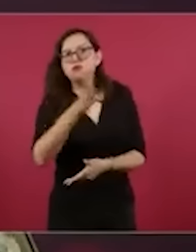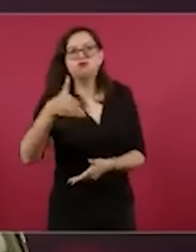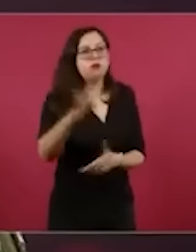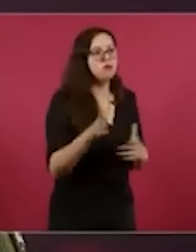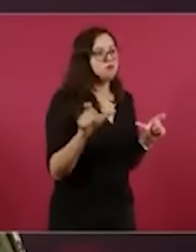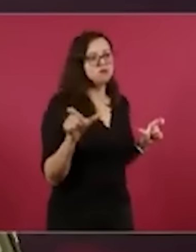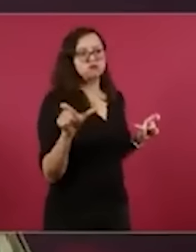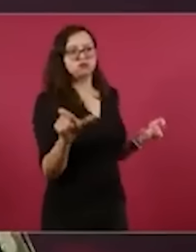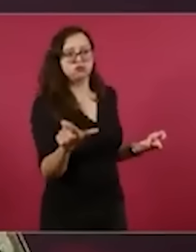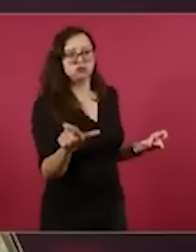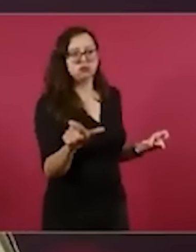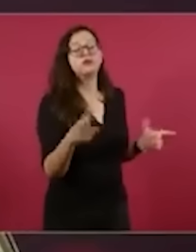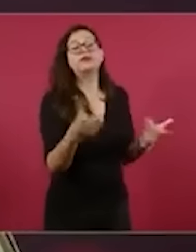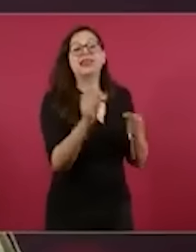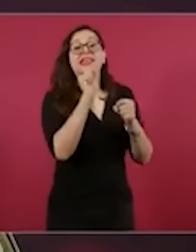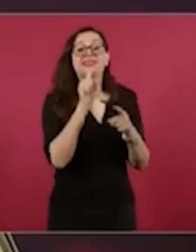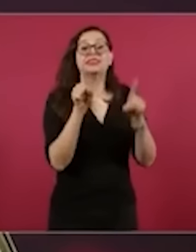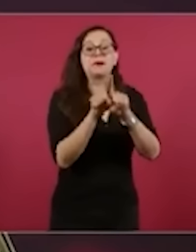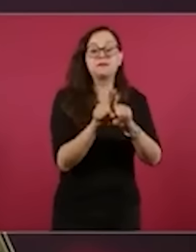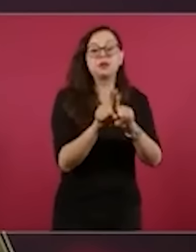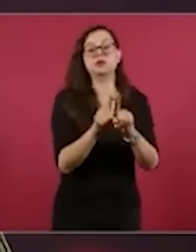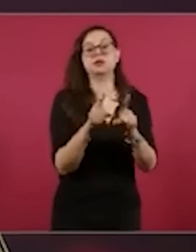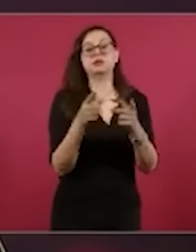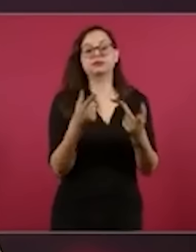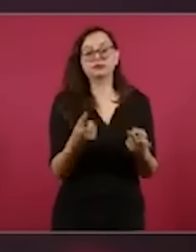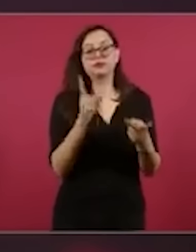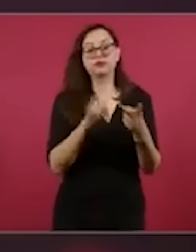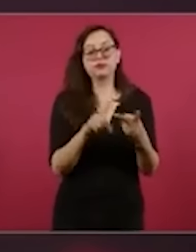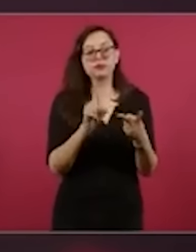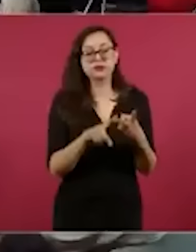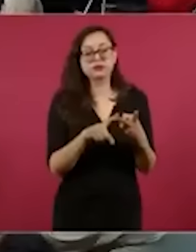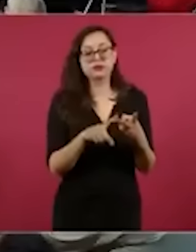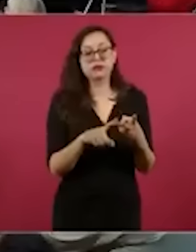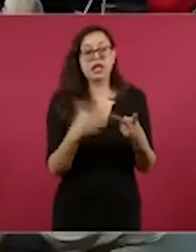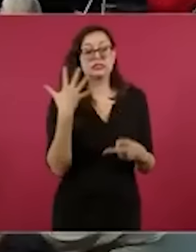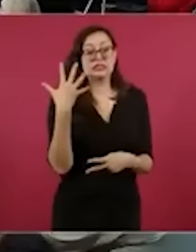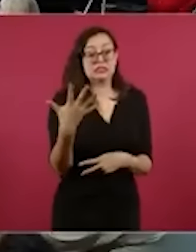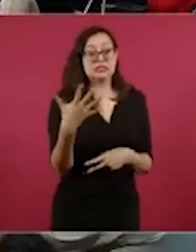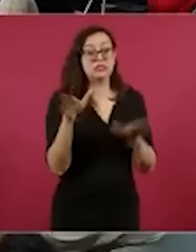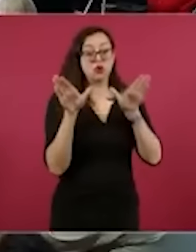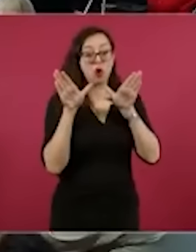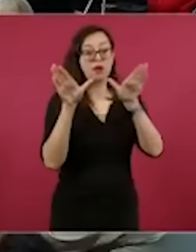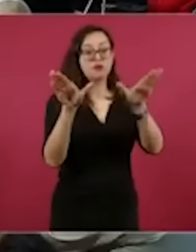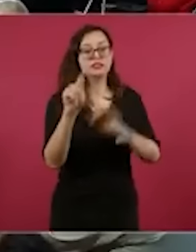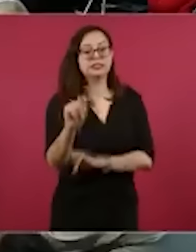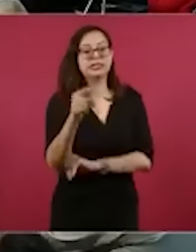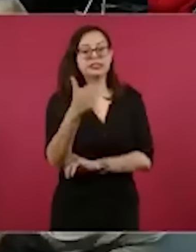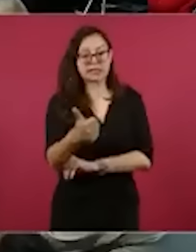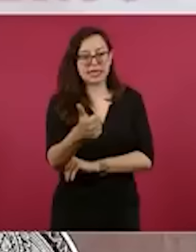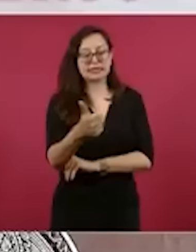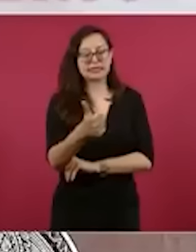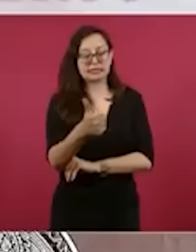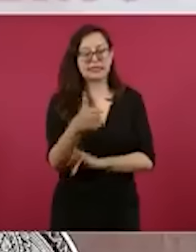refuerzo ahí en el área. También están como refuerzo cinco aviones T6 de la